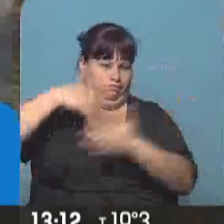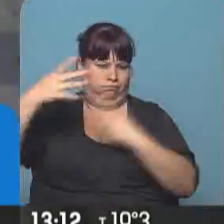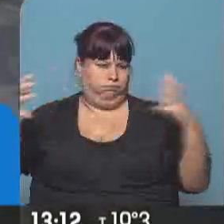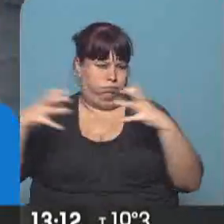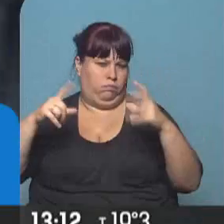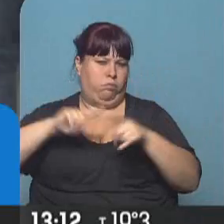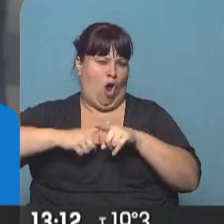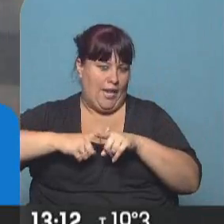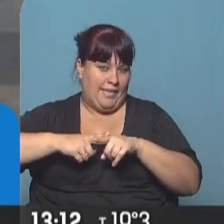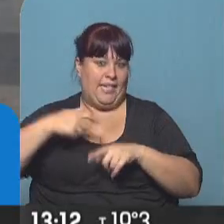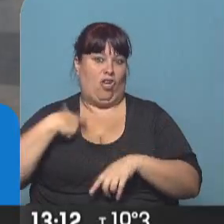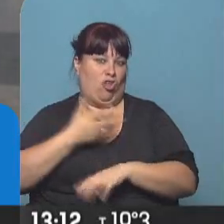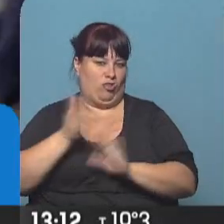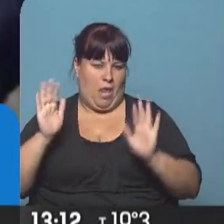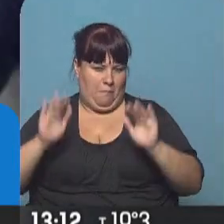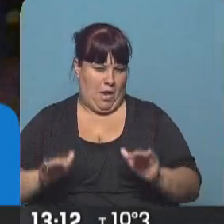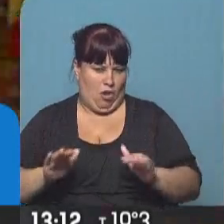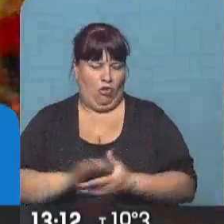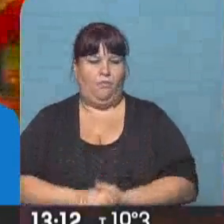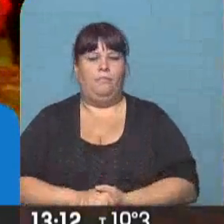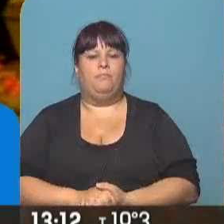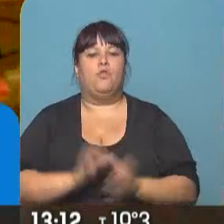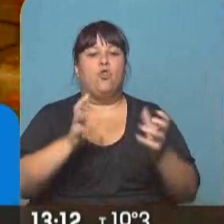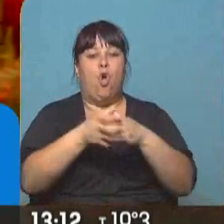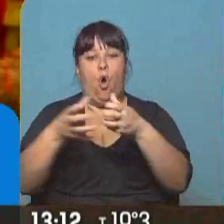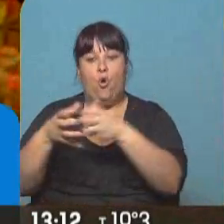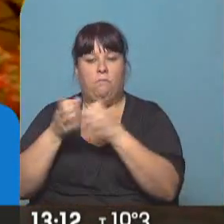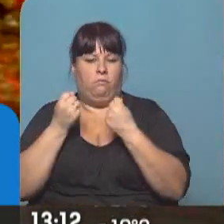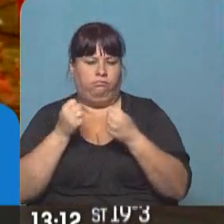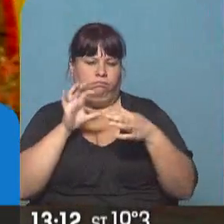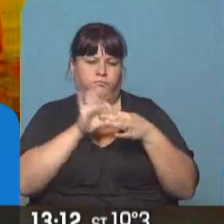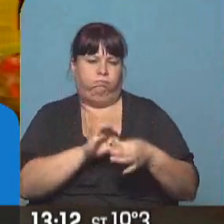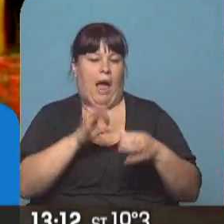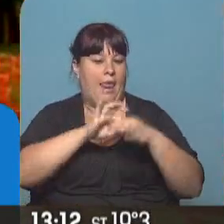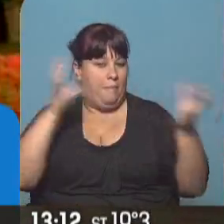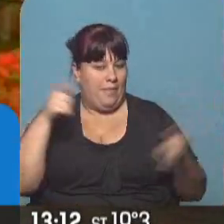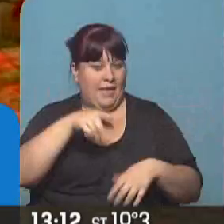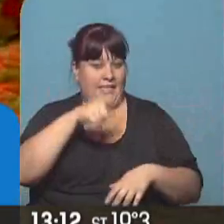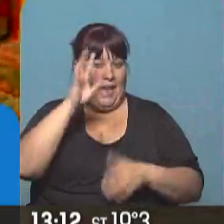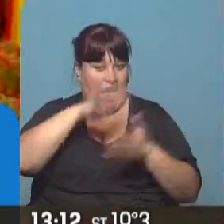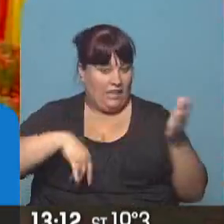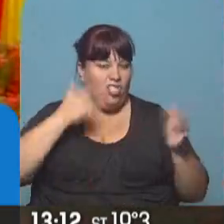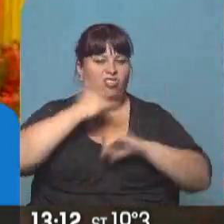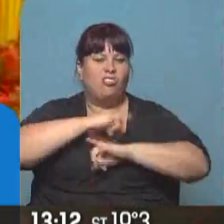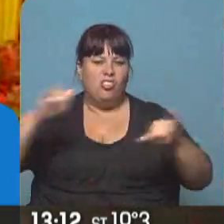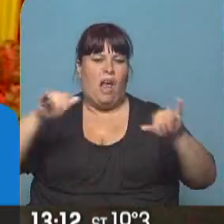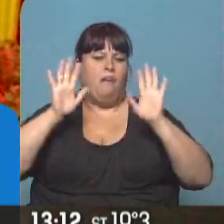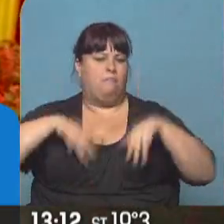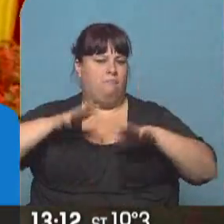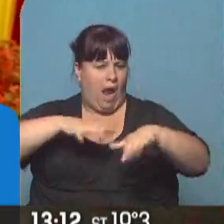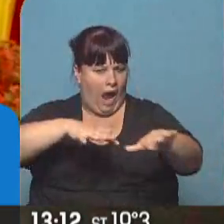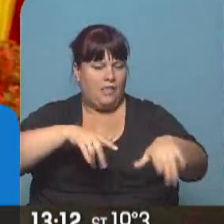confrontación política y social. Los sectores más radicales del independentismo catalán ya convocaron diversas